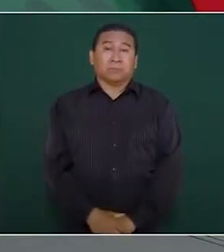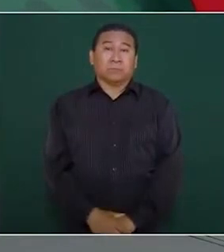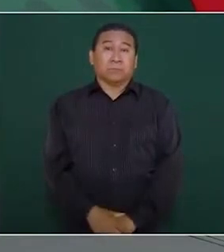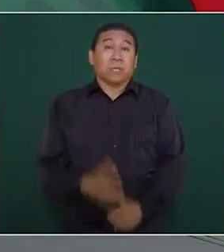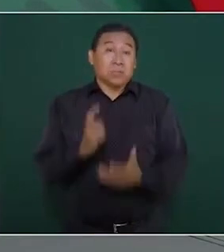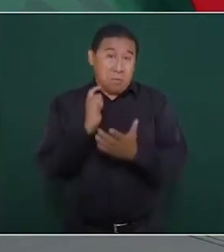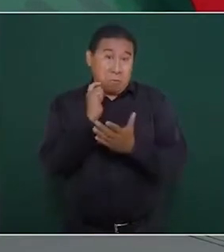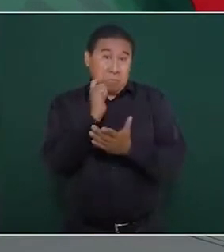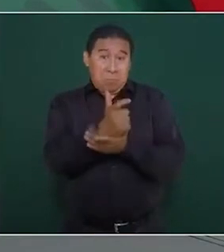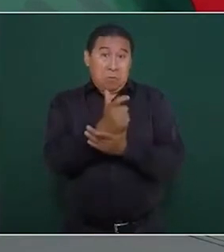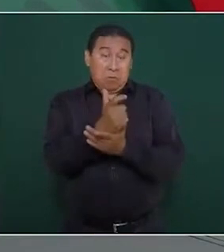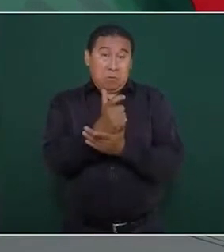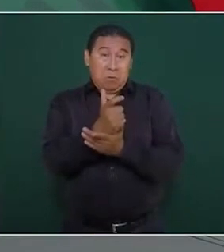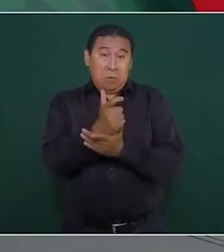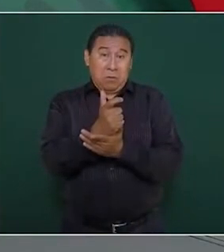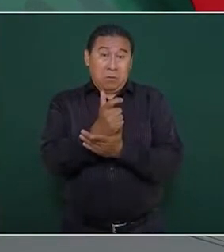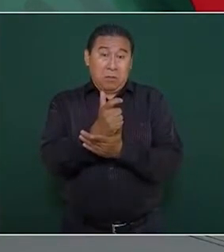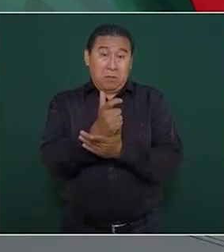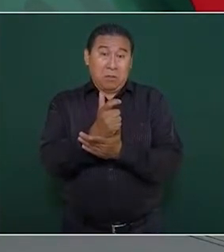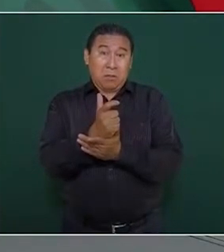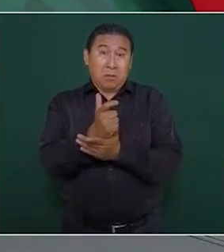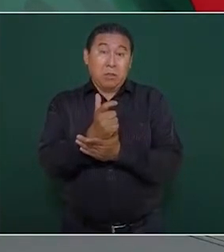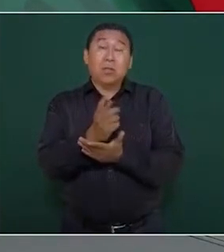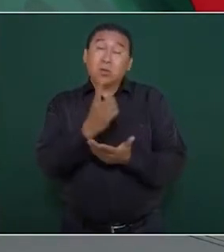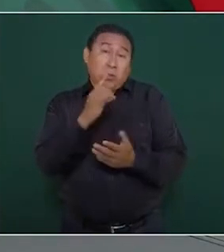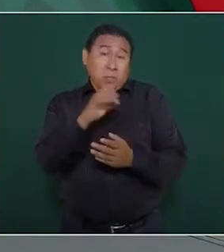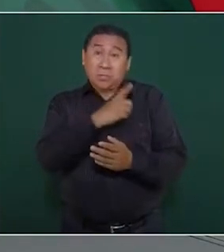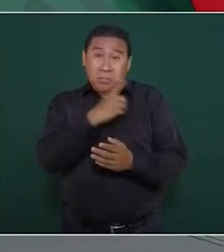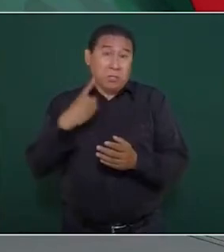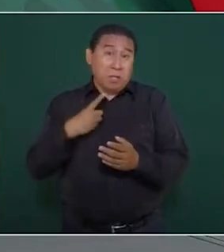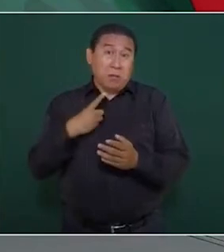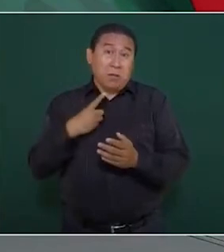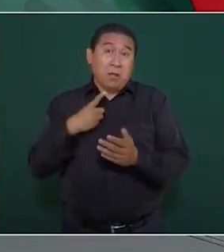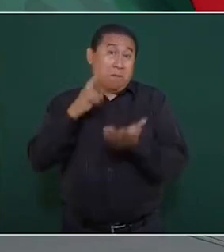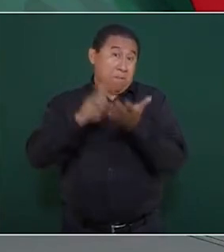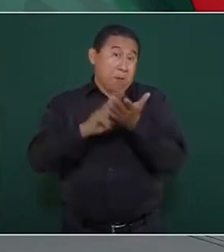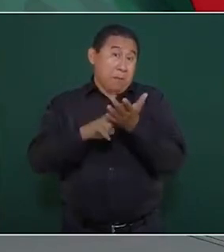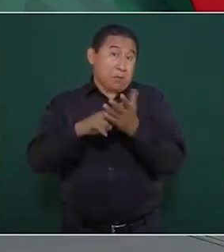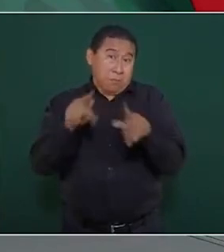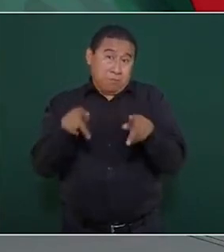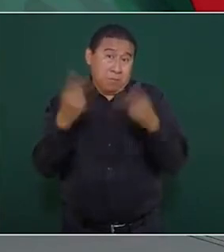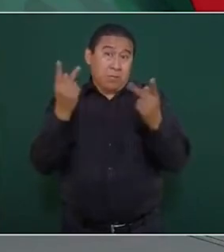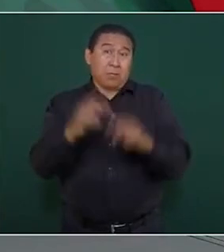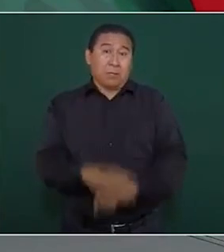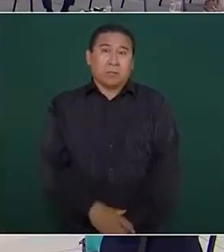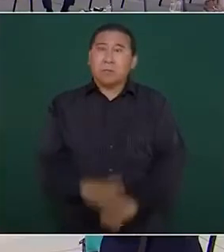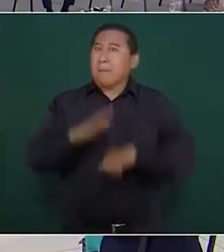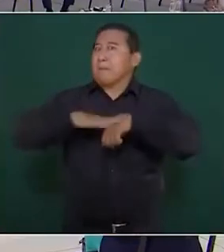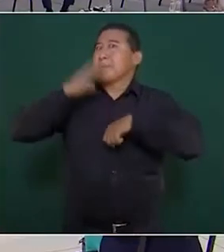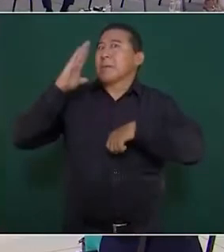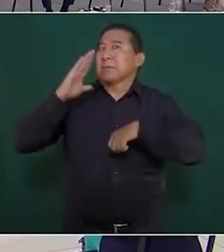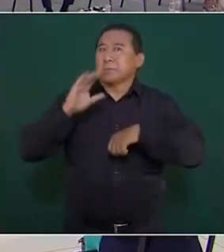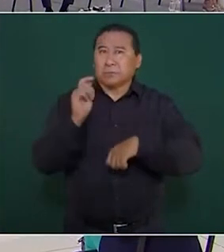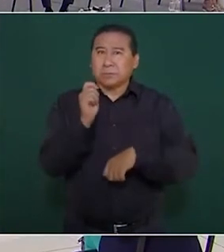que se pague la indemnización a precio comercial, pero no más,